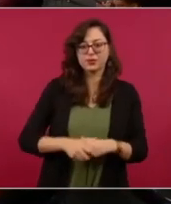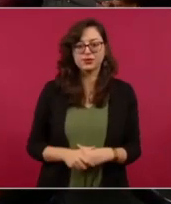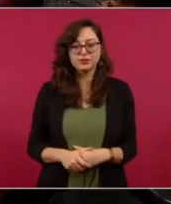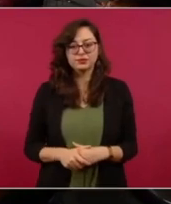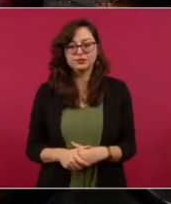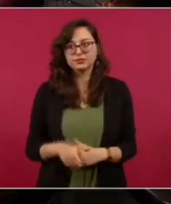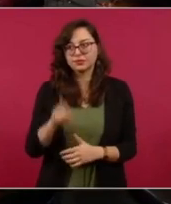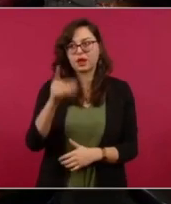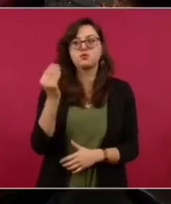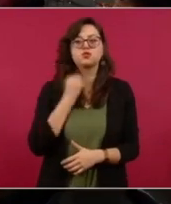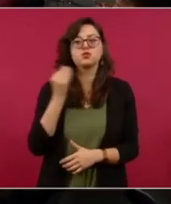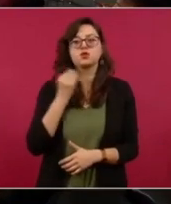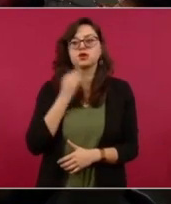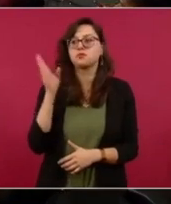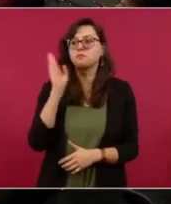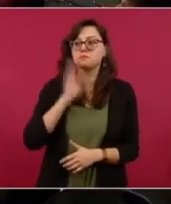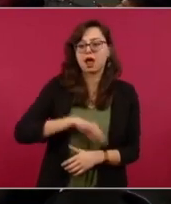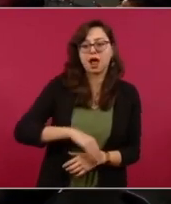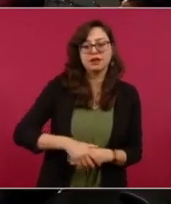abogado.